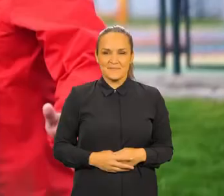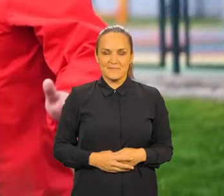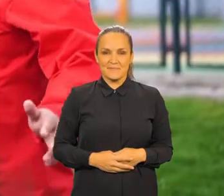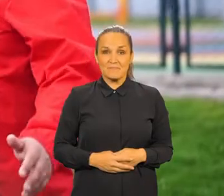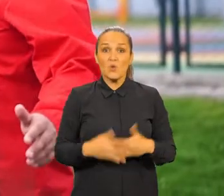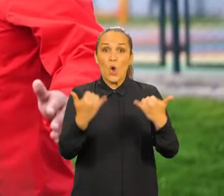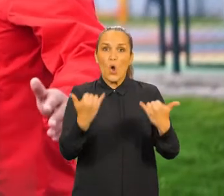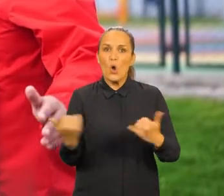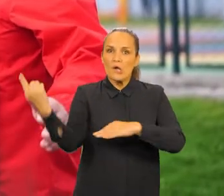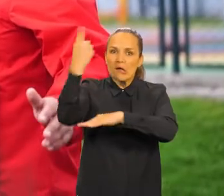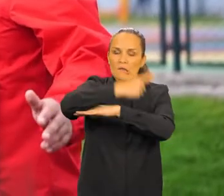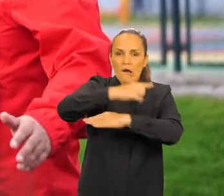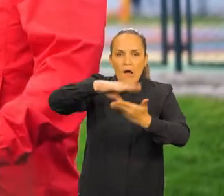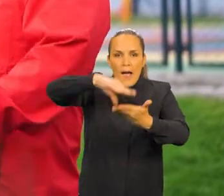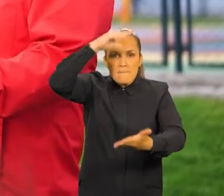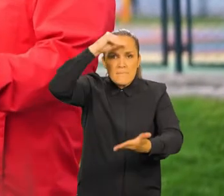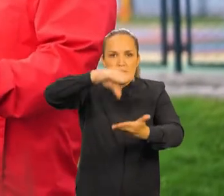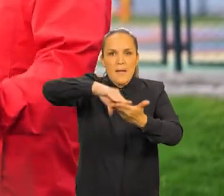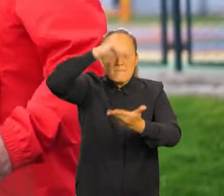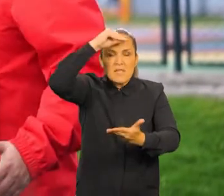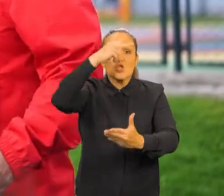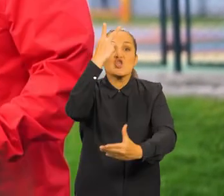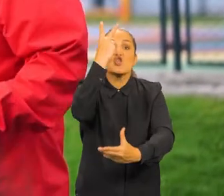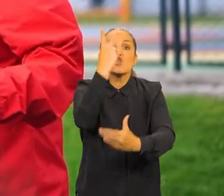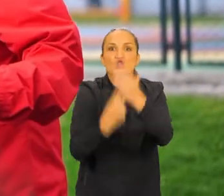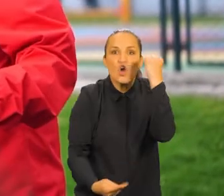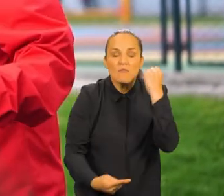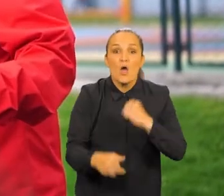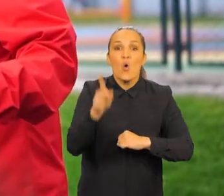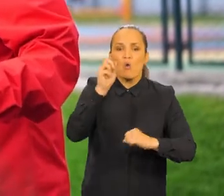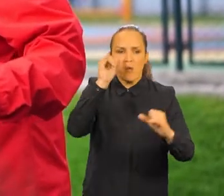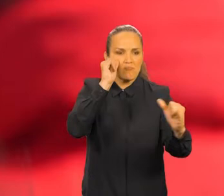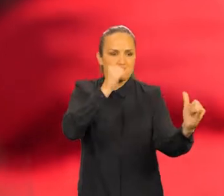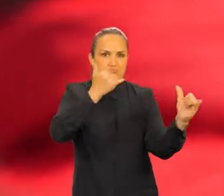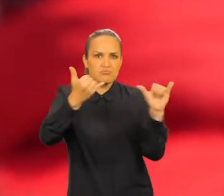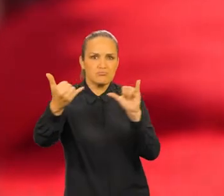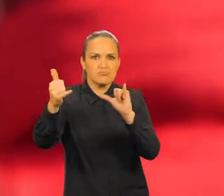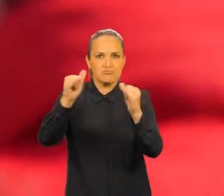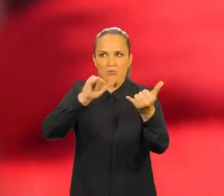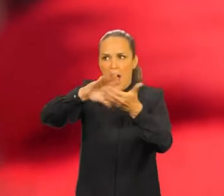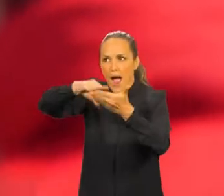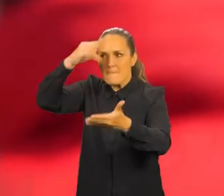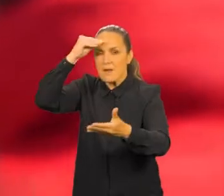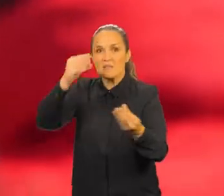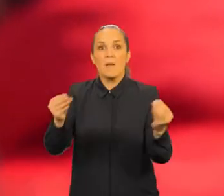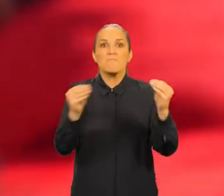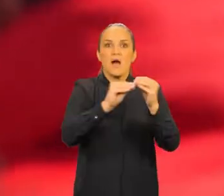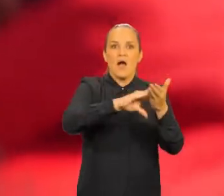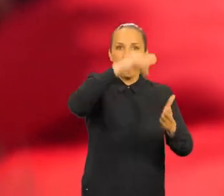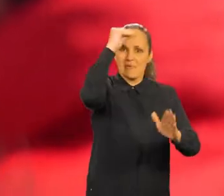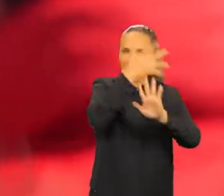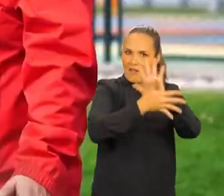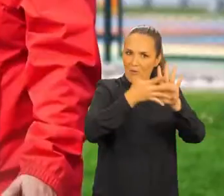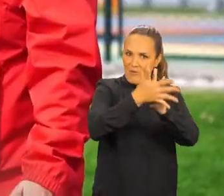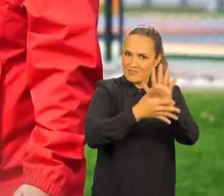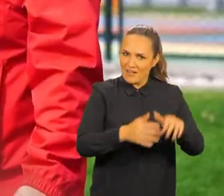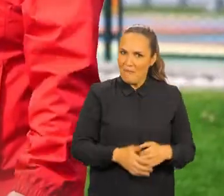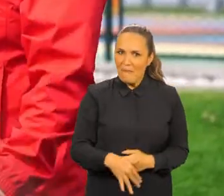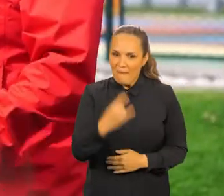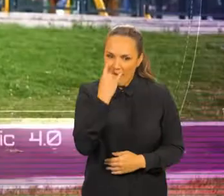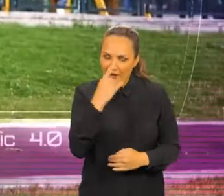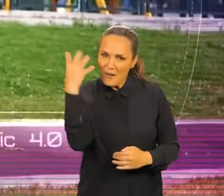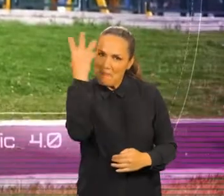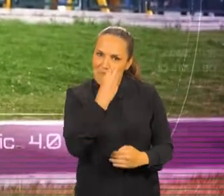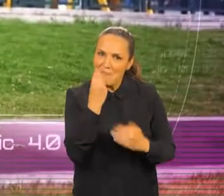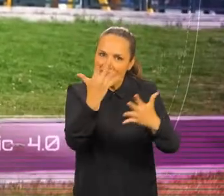Hoy fue un día de doble aprendizaje porque estuve en medio de una producción audiovisual y también aprendí lengua de señas. ¿No te parece